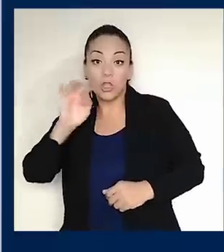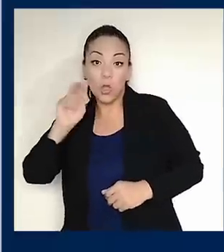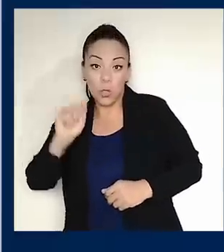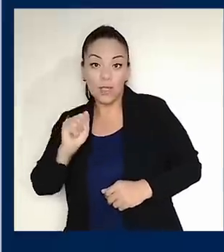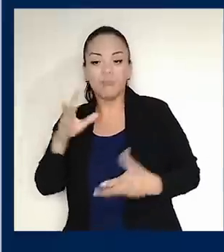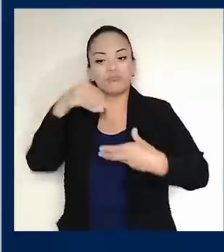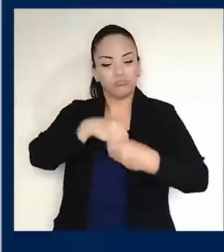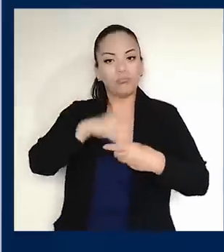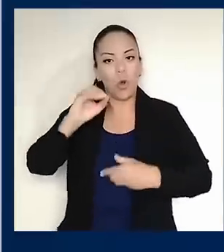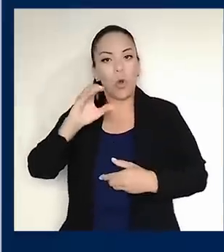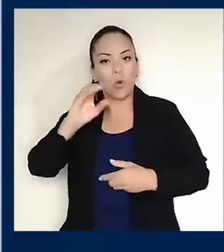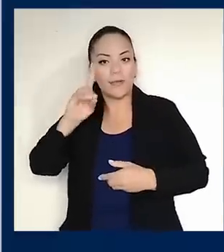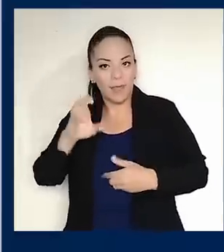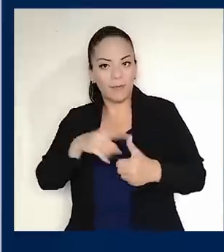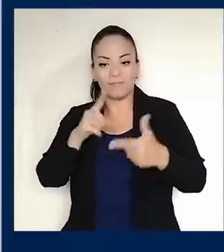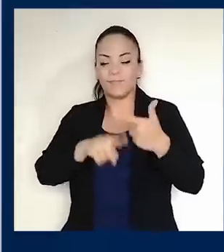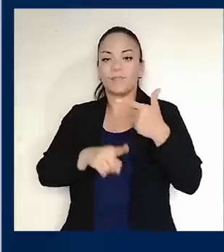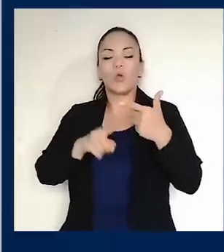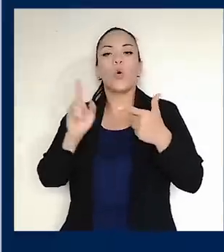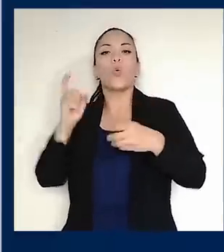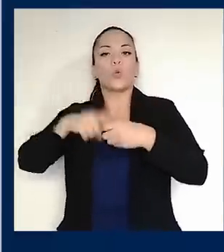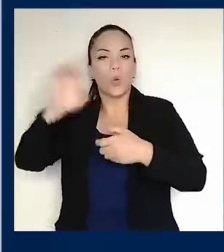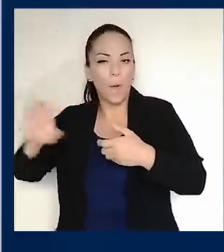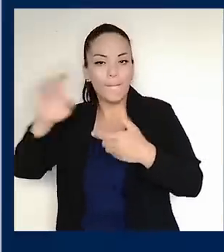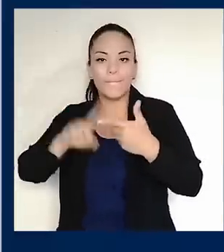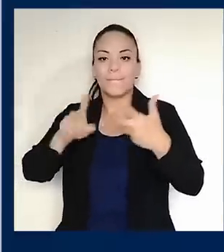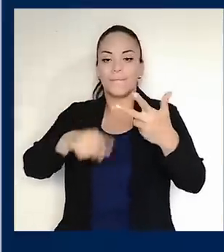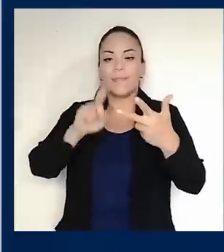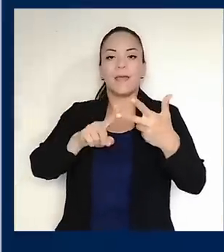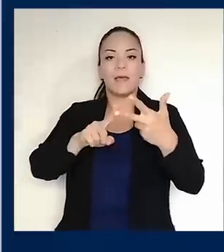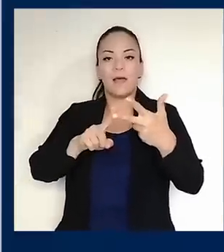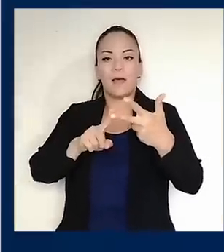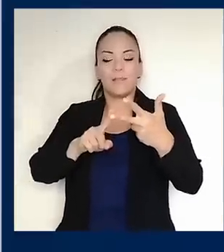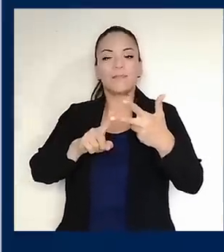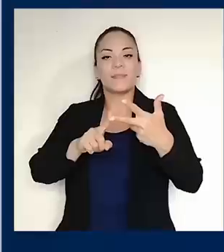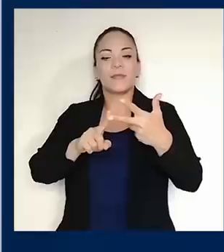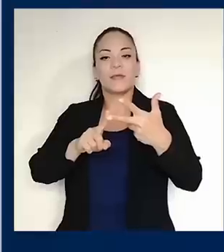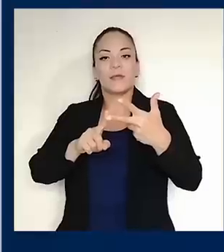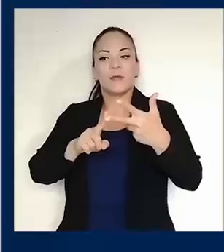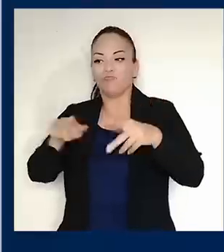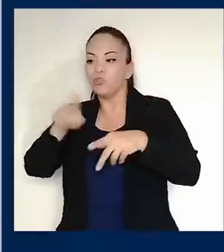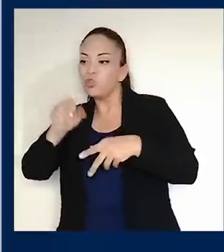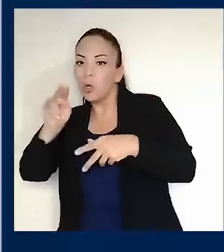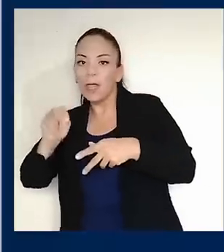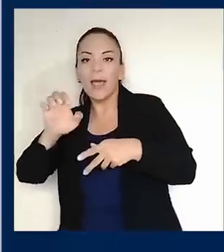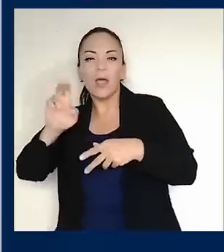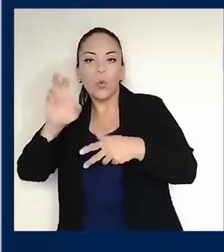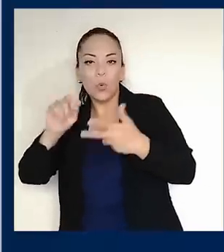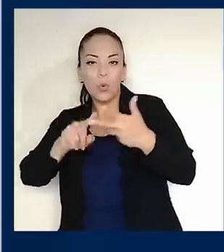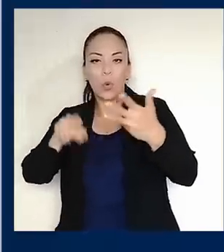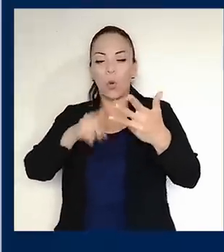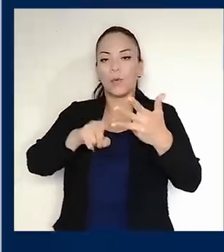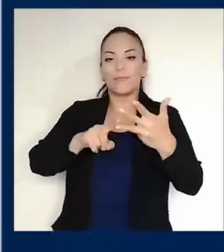OCDE, de la Unión Europea, de la zona euro, de el Tratado del